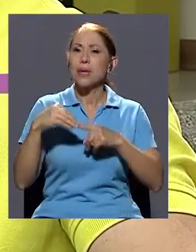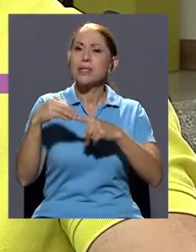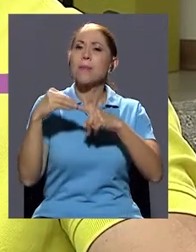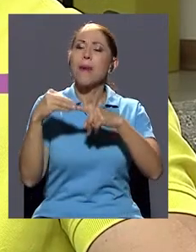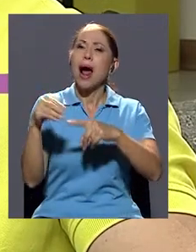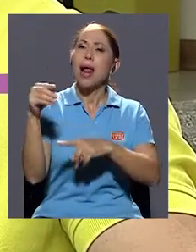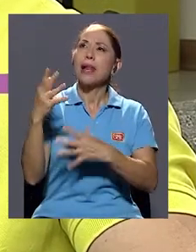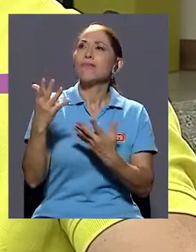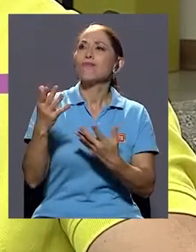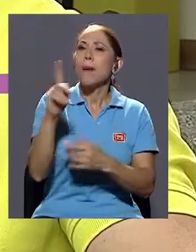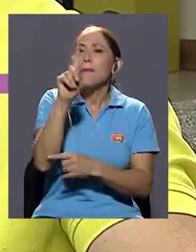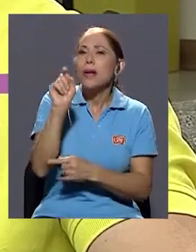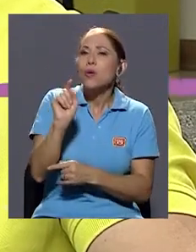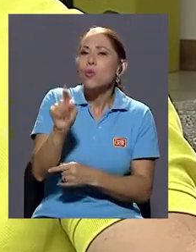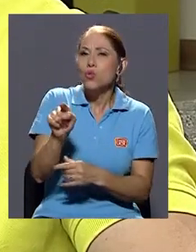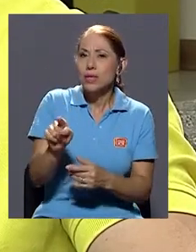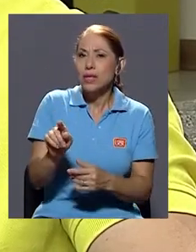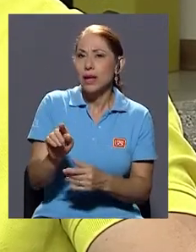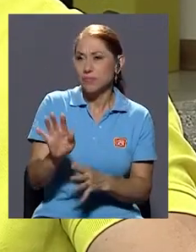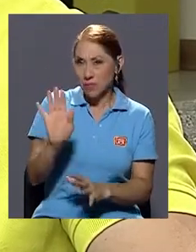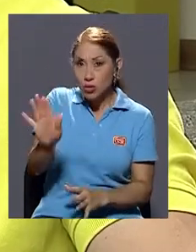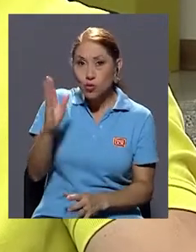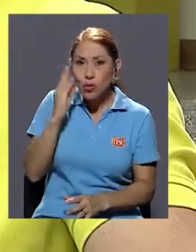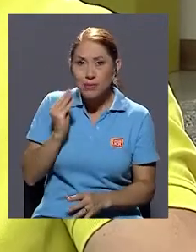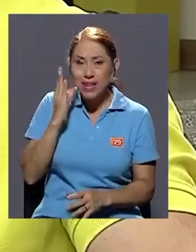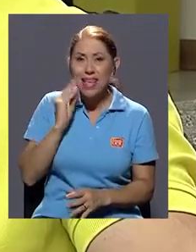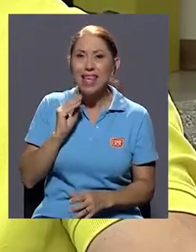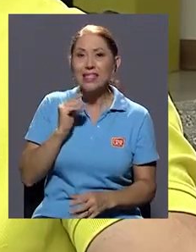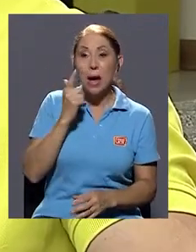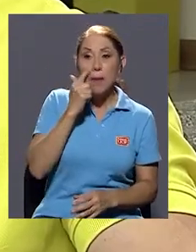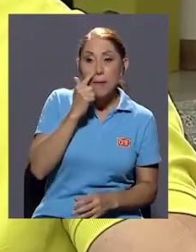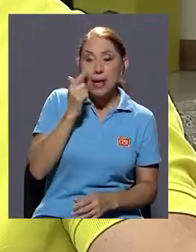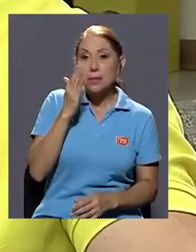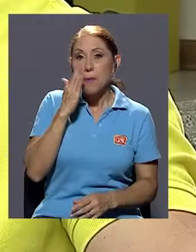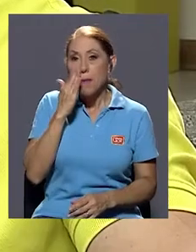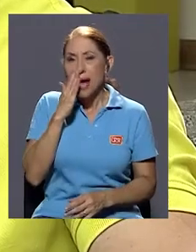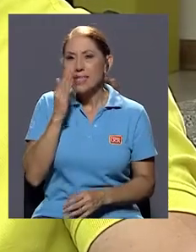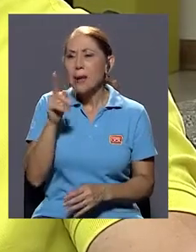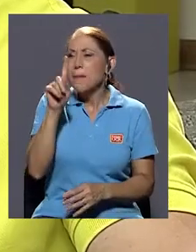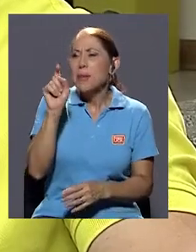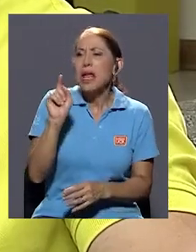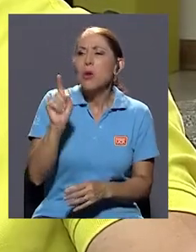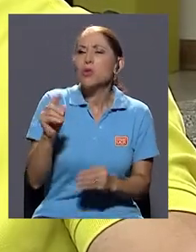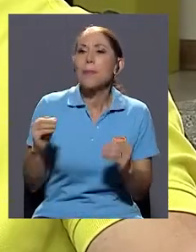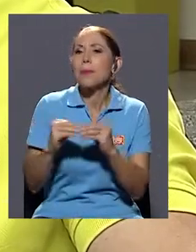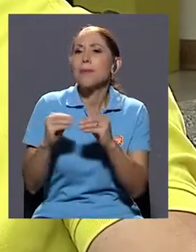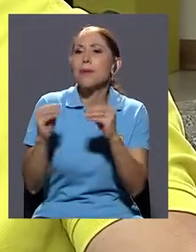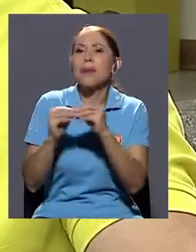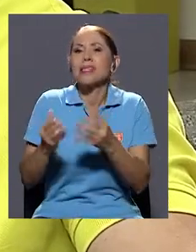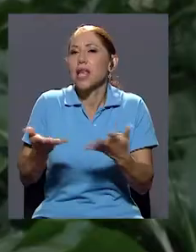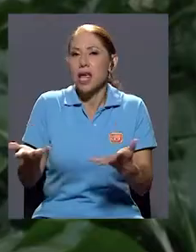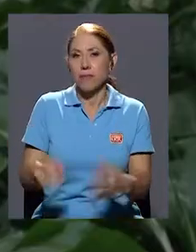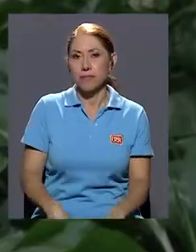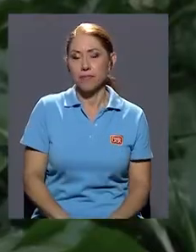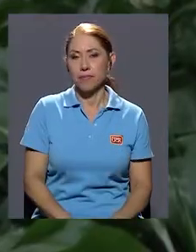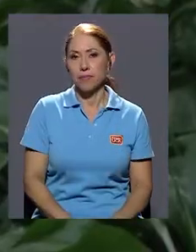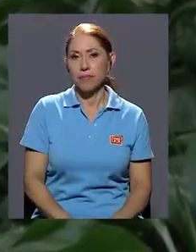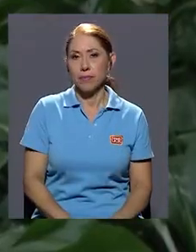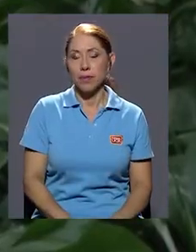principal consulta que los papás hacen en su experiencia de este tiempo? ¿Qué es lo que ellos más los mueven?